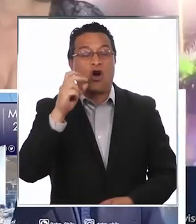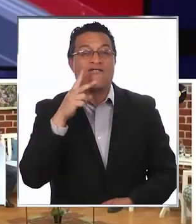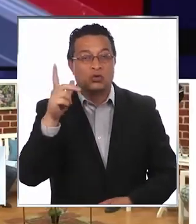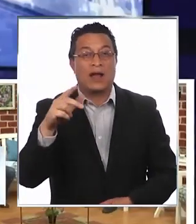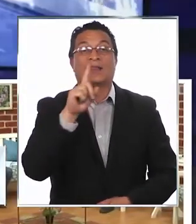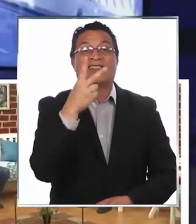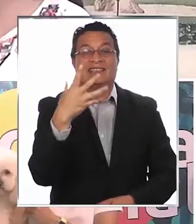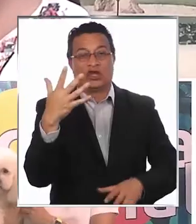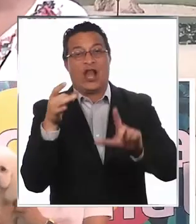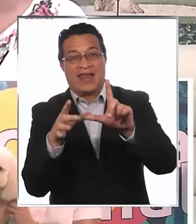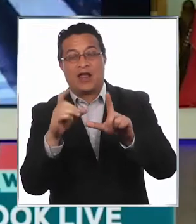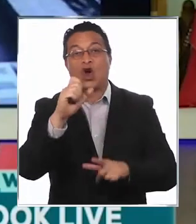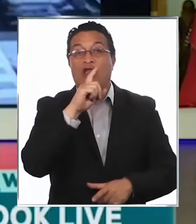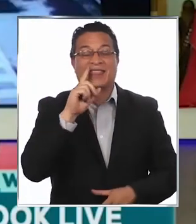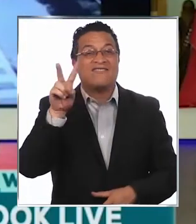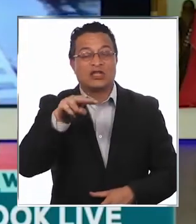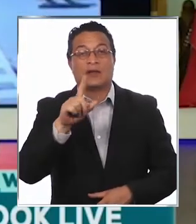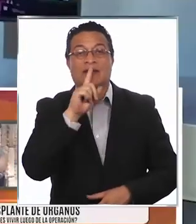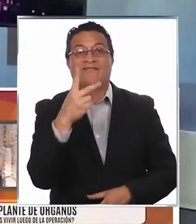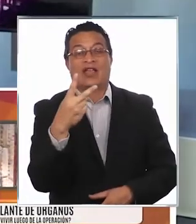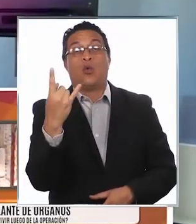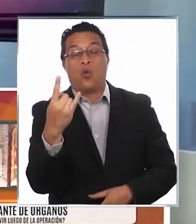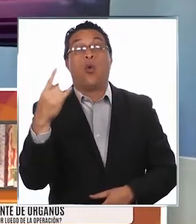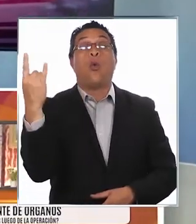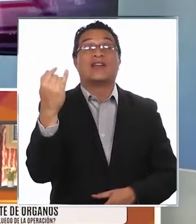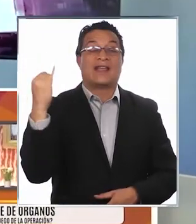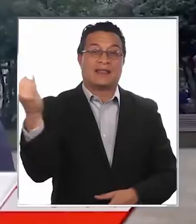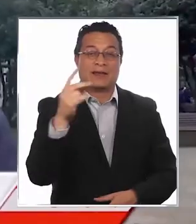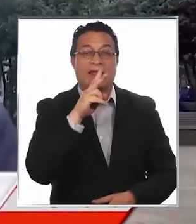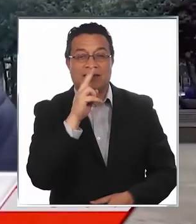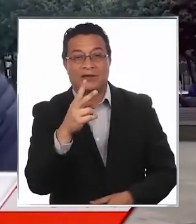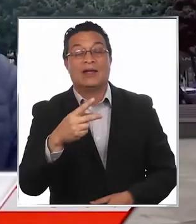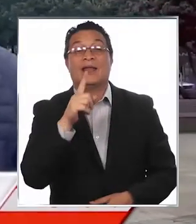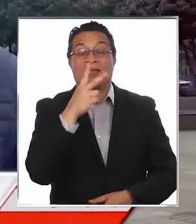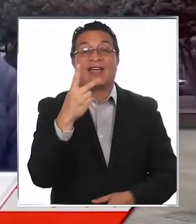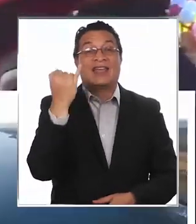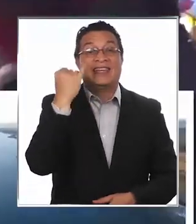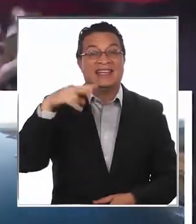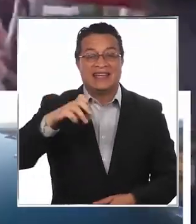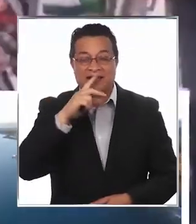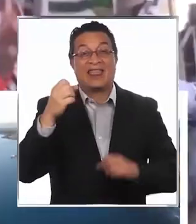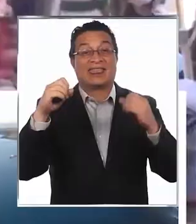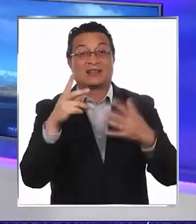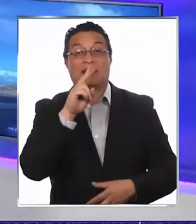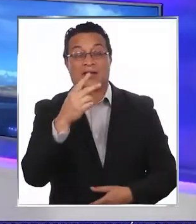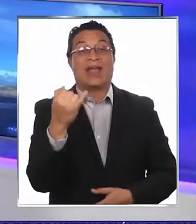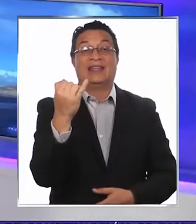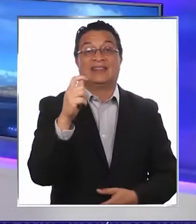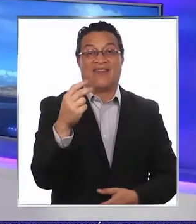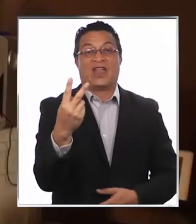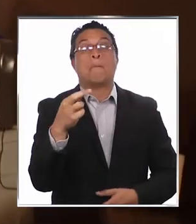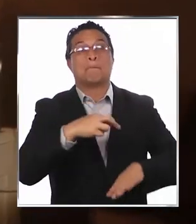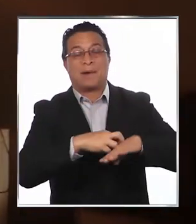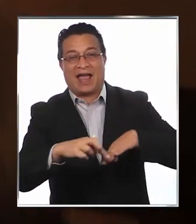TV5 Linares, Contivisión, TVU, Universidad Autónoma TV, TVINET, Décima TV e ITV Patagonia.